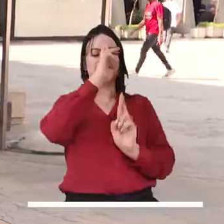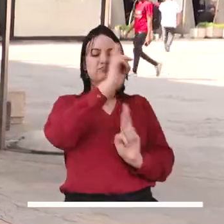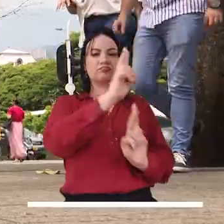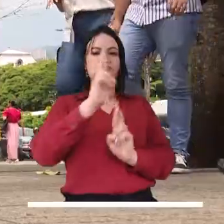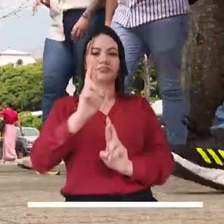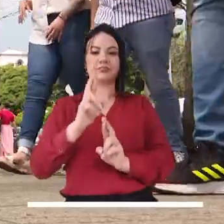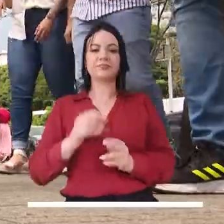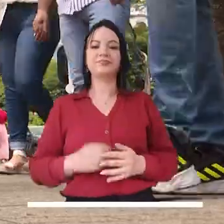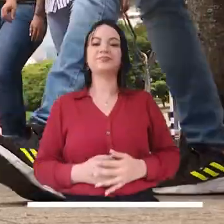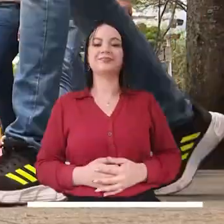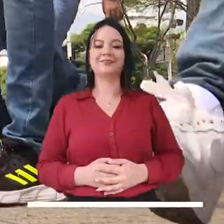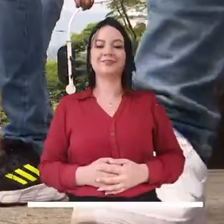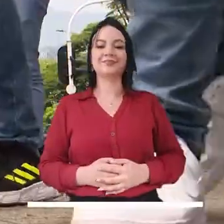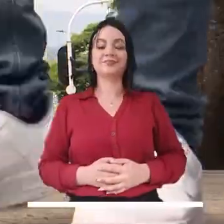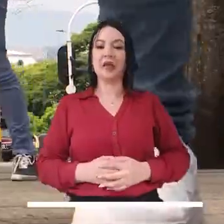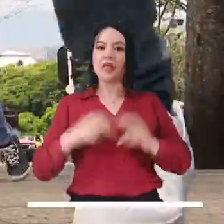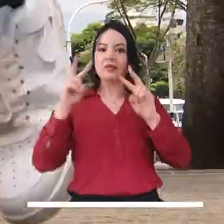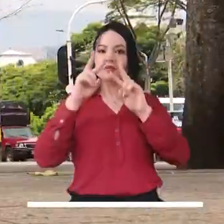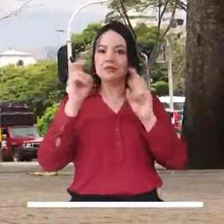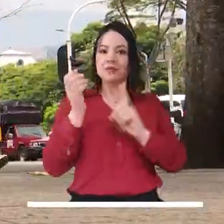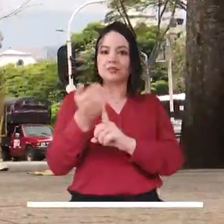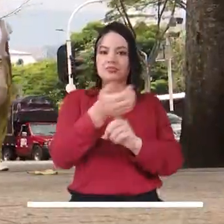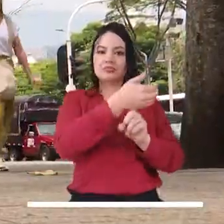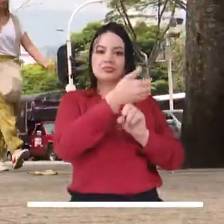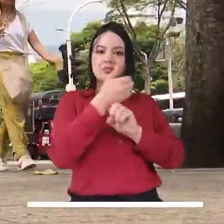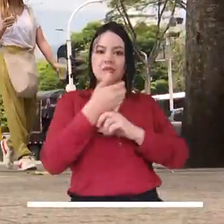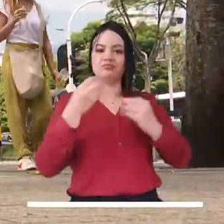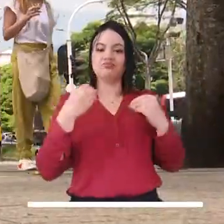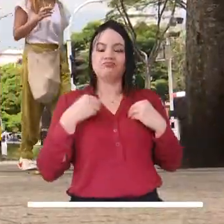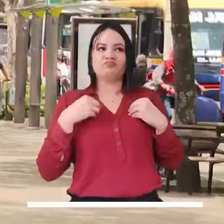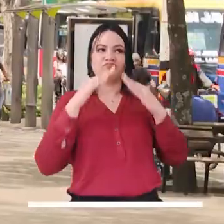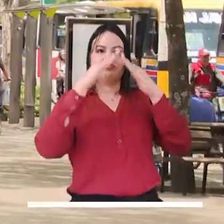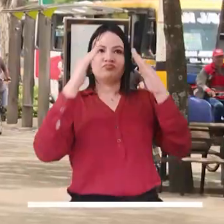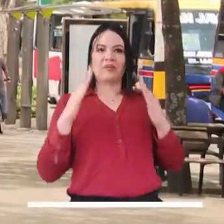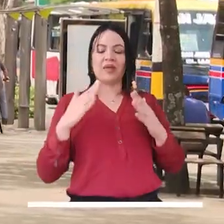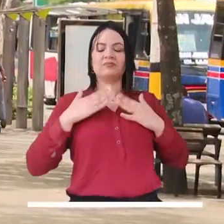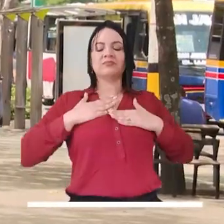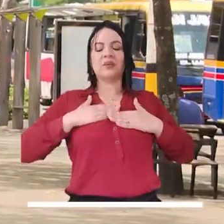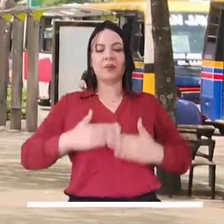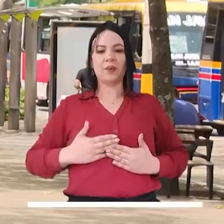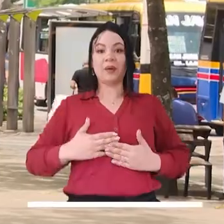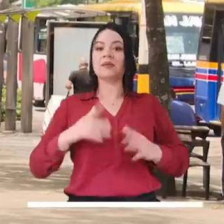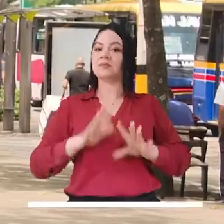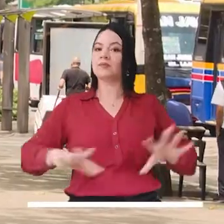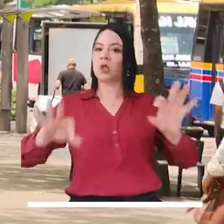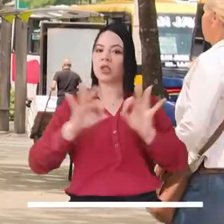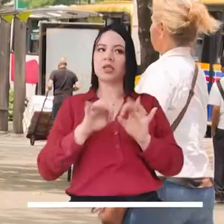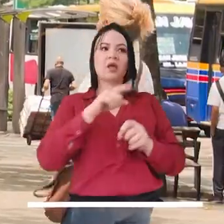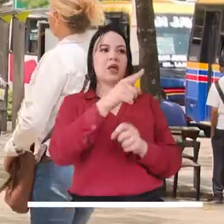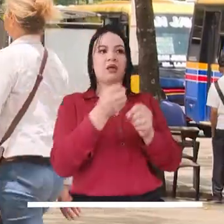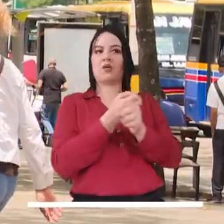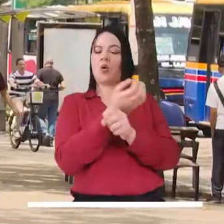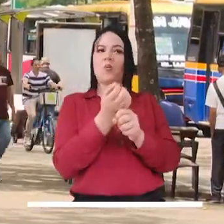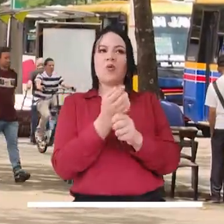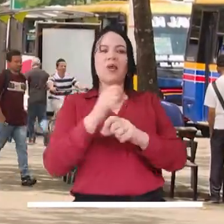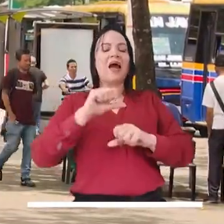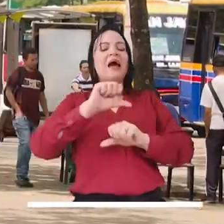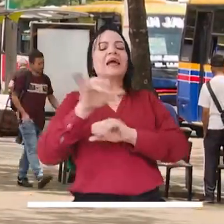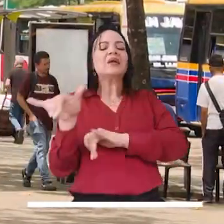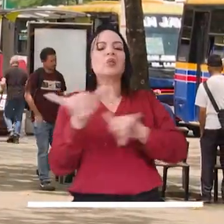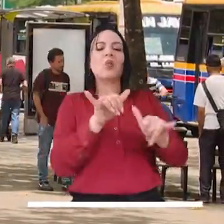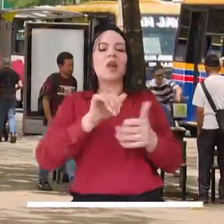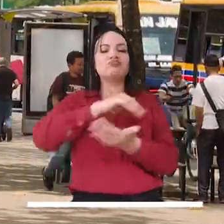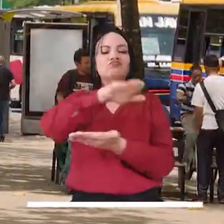individuales. El tema de seguridad y convivencia basado en temas de derechos humanos, en la comuna que es el corazón de la ciudad.